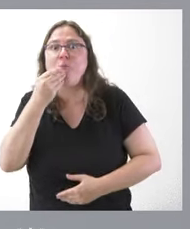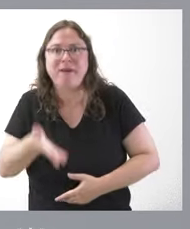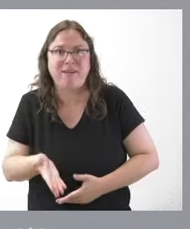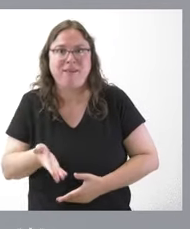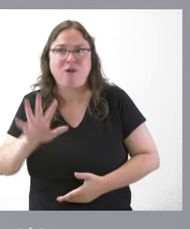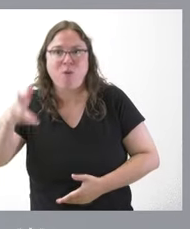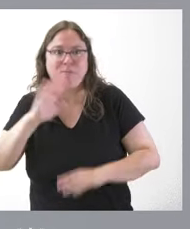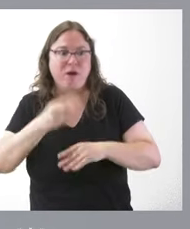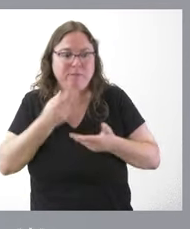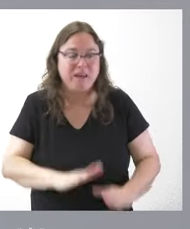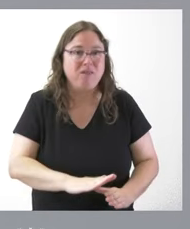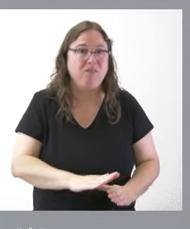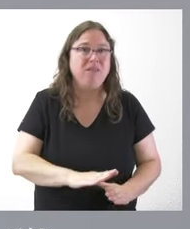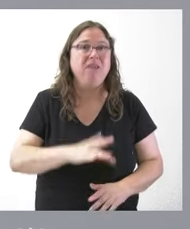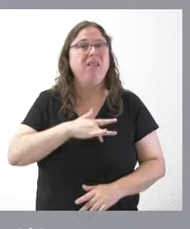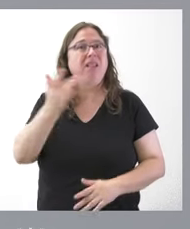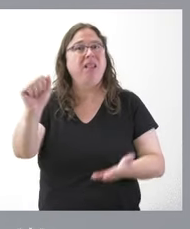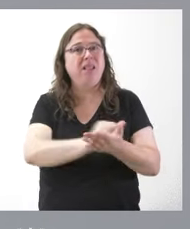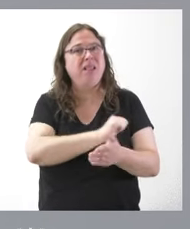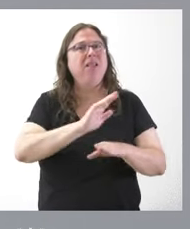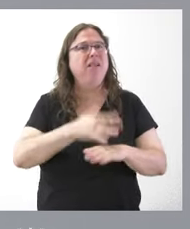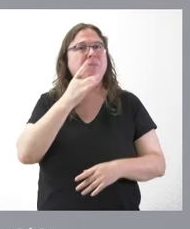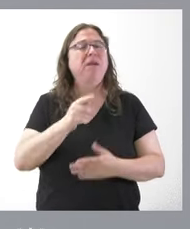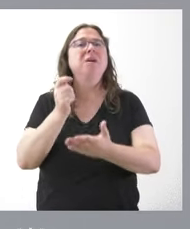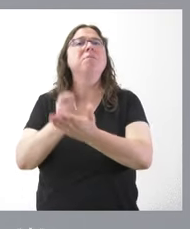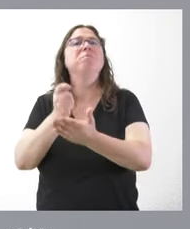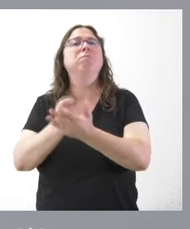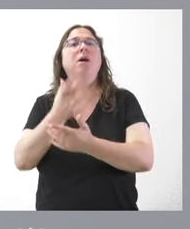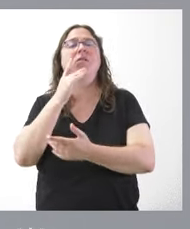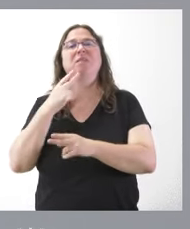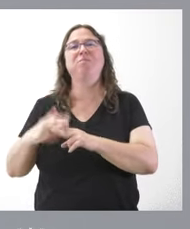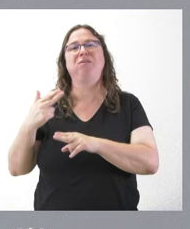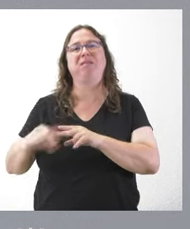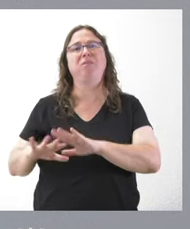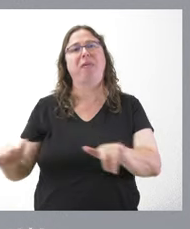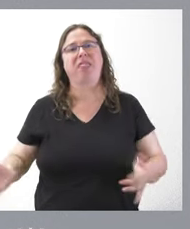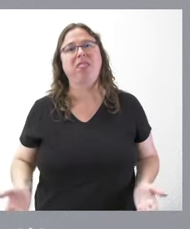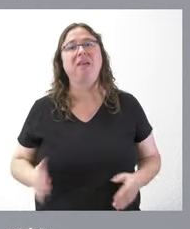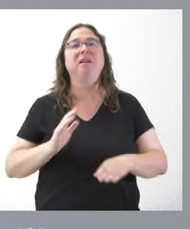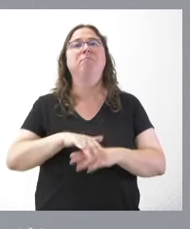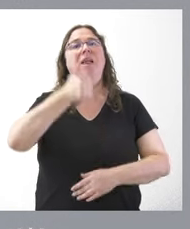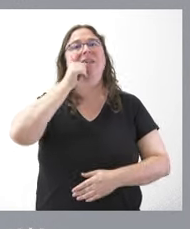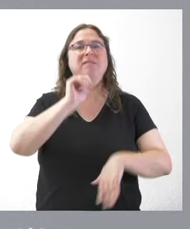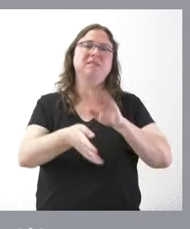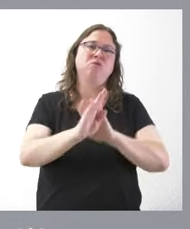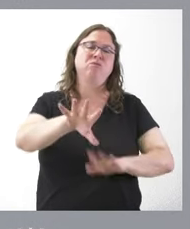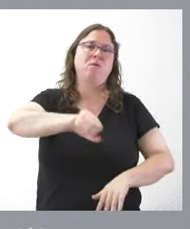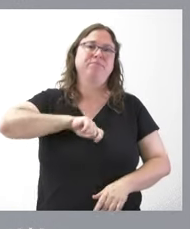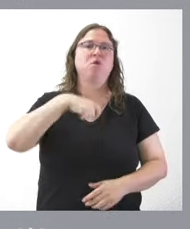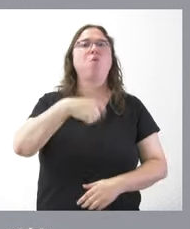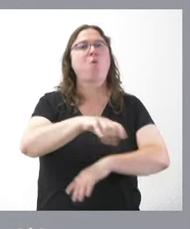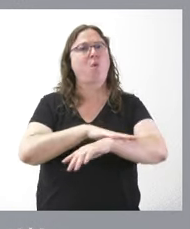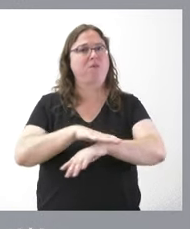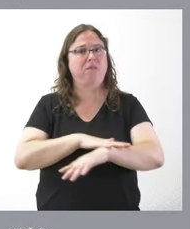pensando que esta amnistía se hace a pago de un precio político simplemente para que Pedro Sánchez sea presidente del Gobierno y esto es